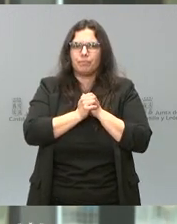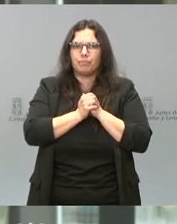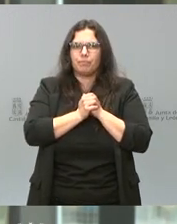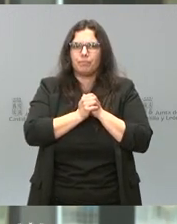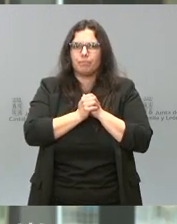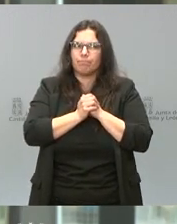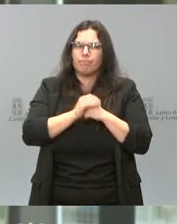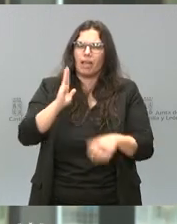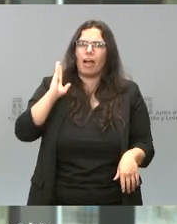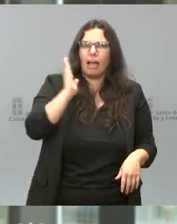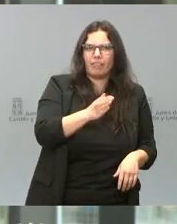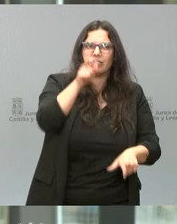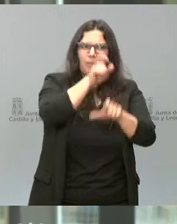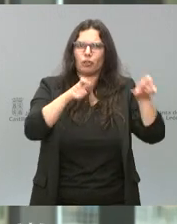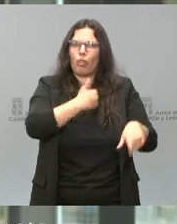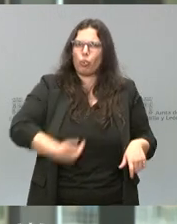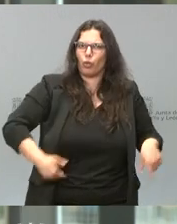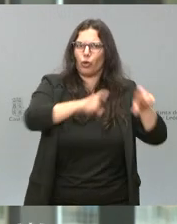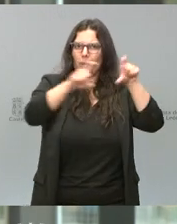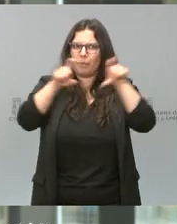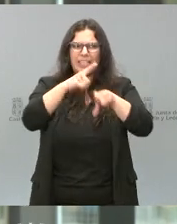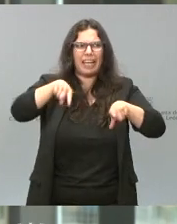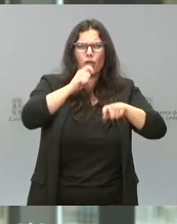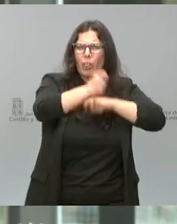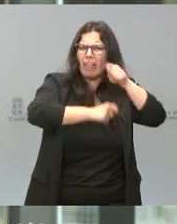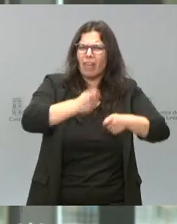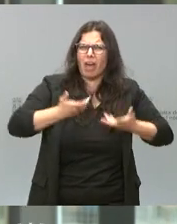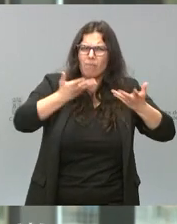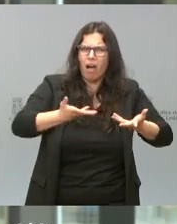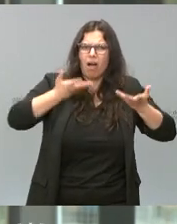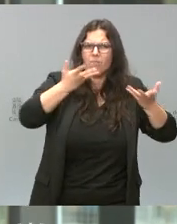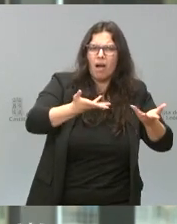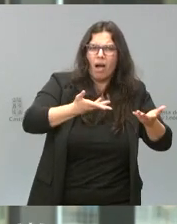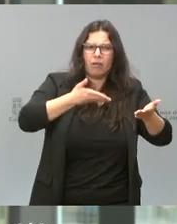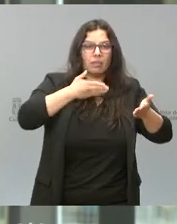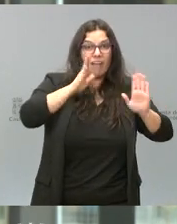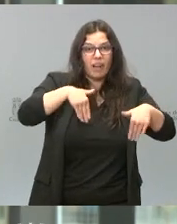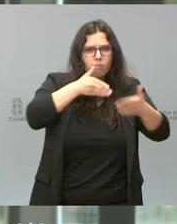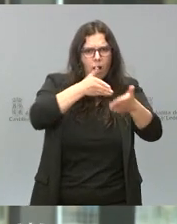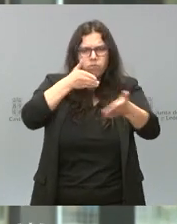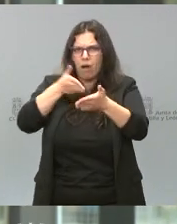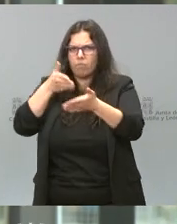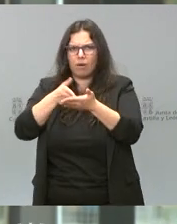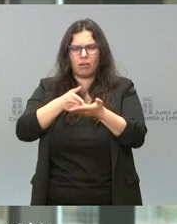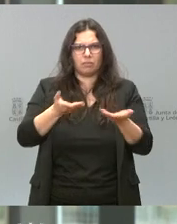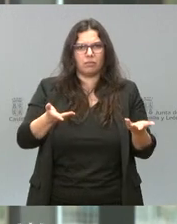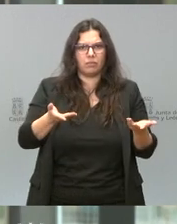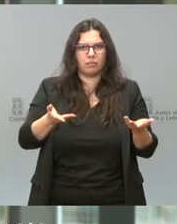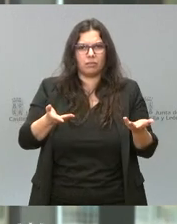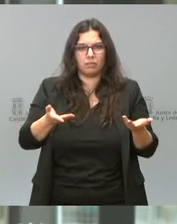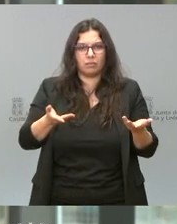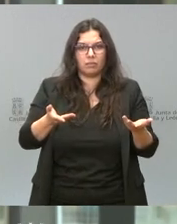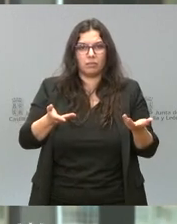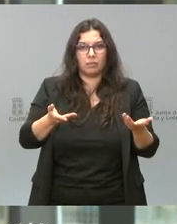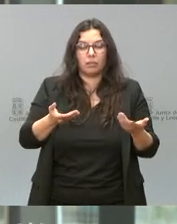a costa de los empresarios, que dan todo cuanto tienen para avanzar y se encuentran con más problemas que soluciones. Si bien